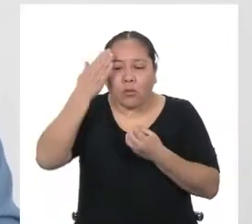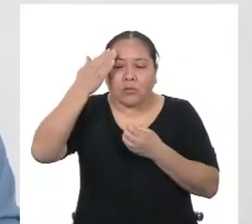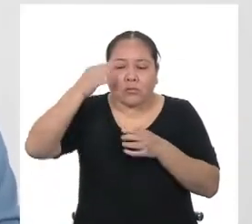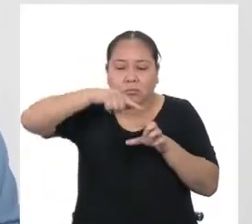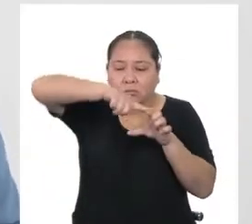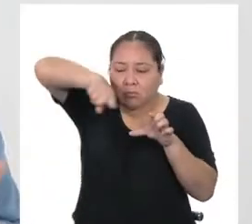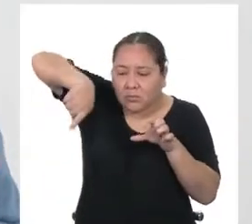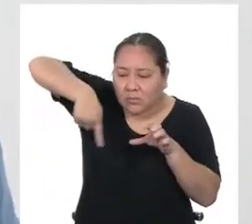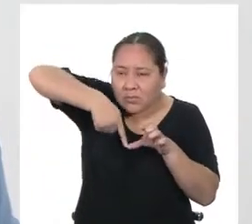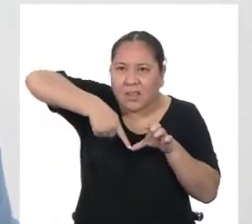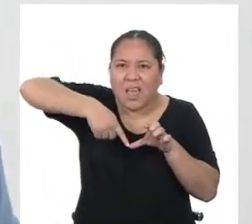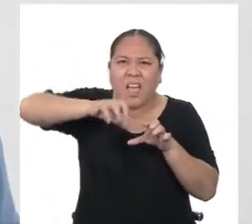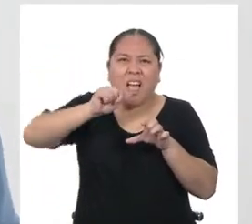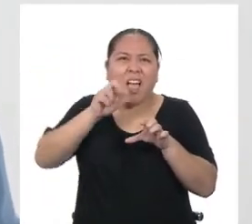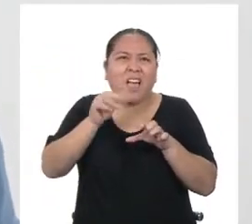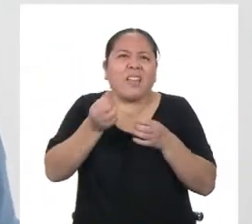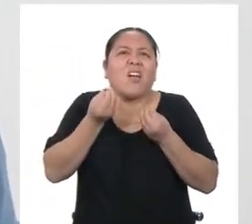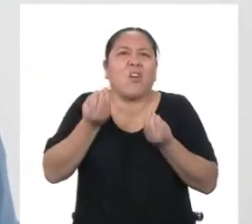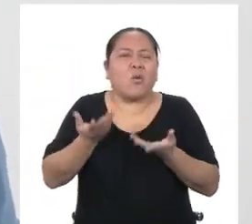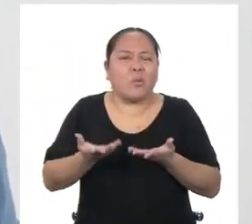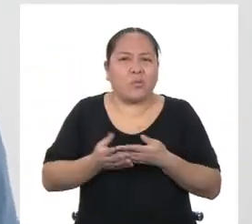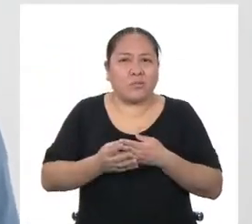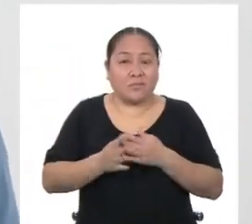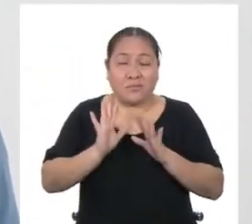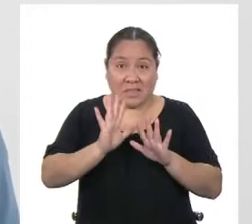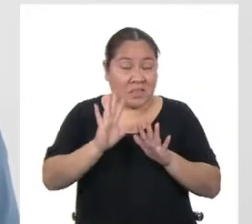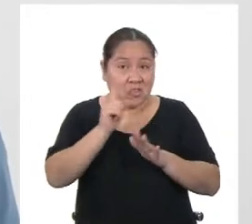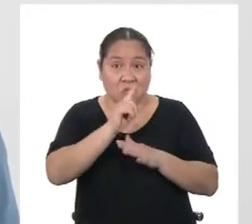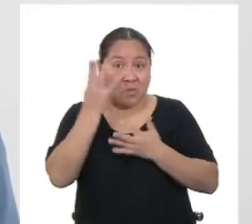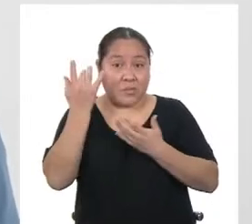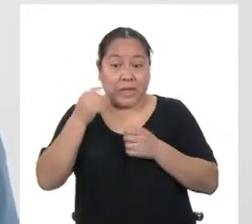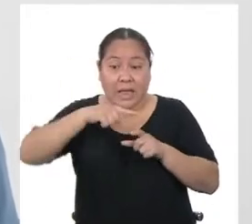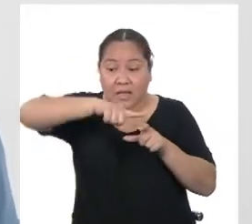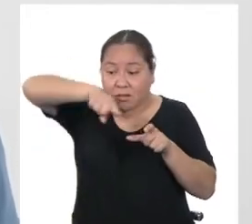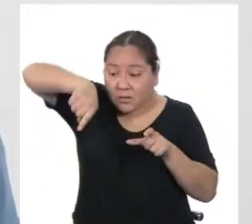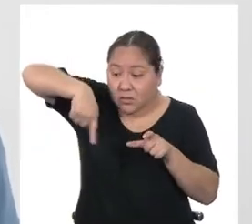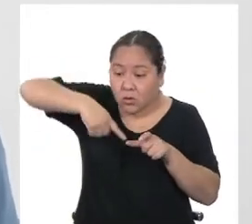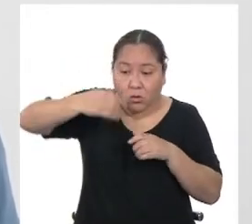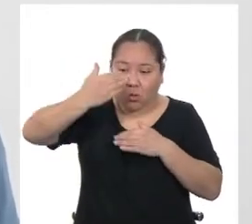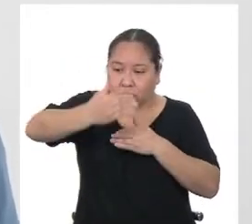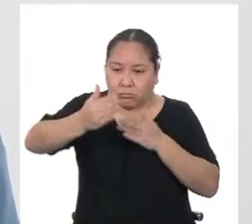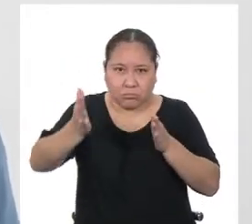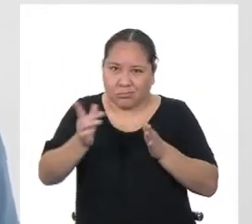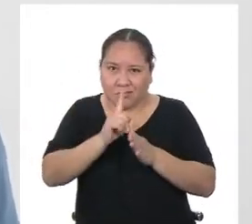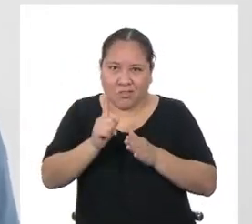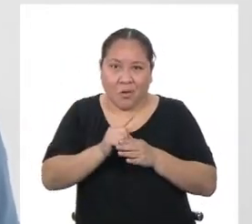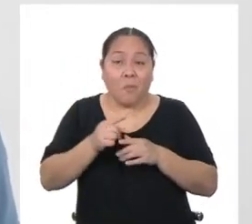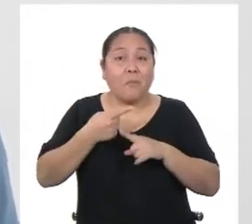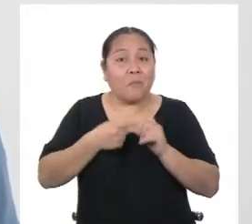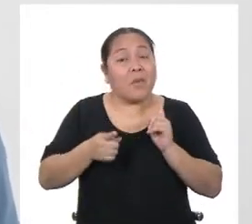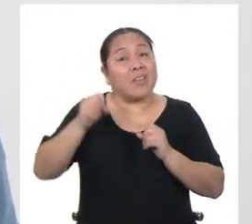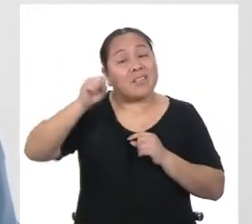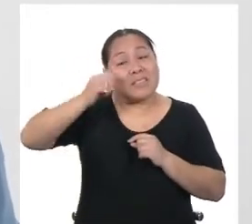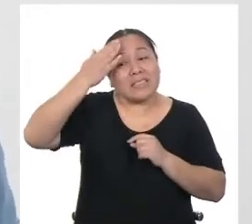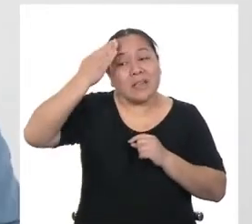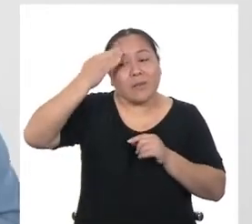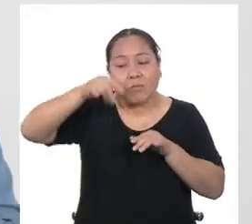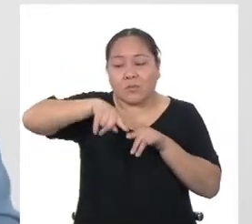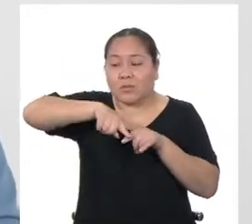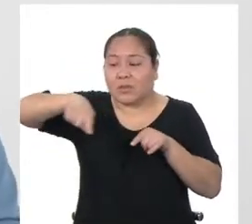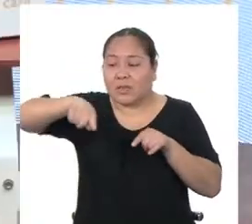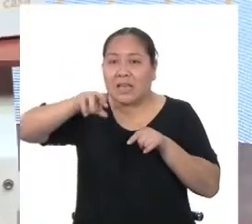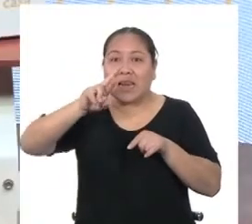suerte ya no tienes que esperar más. Si bien un círculo no tiene lados, pero podemos conocer las medidas de su radio y su